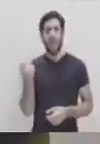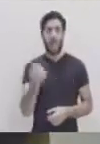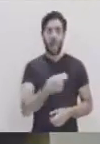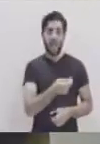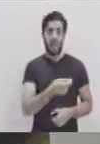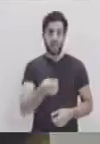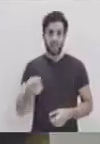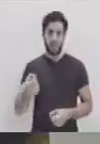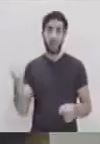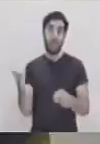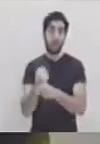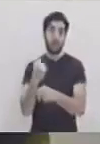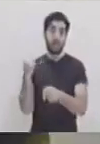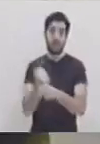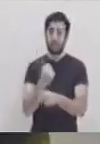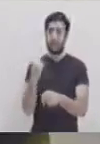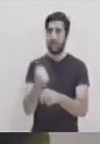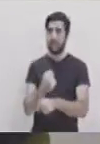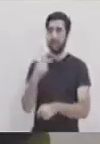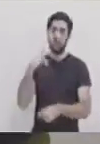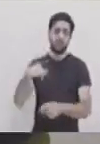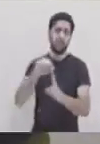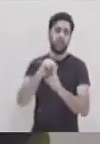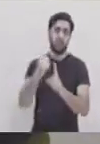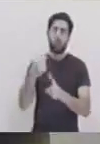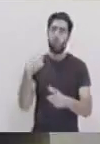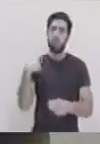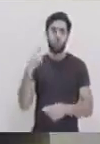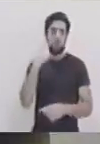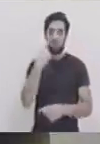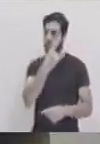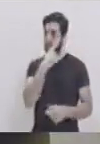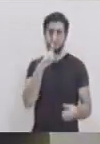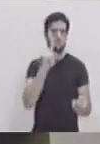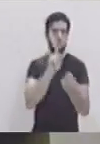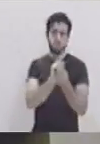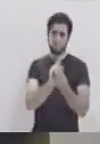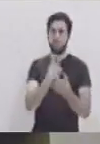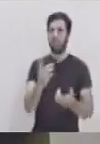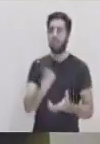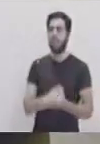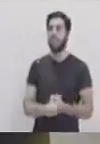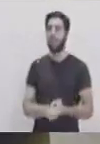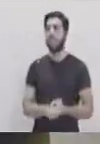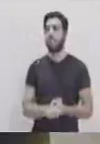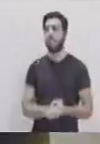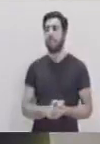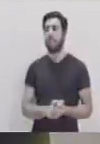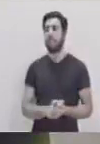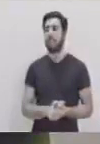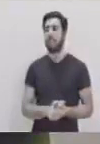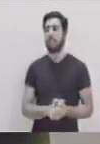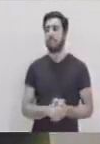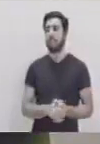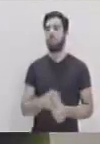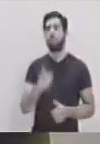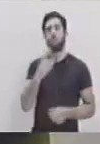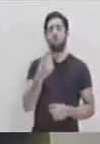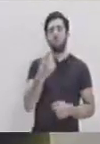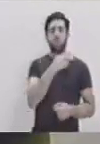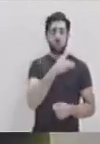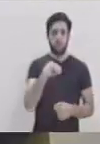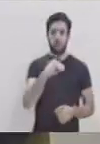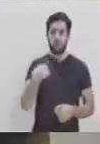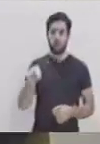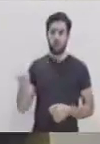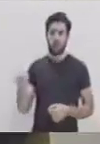amistad, saludar a mis amigos que hace mucho tiempo, principalmente por esta situación que no veo, que es Kendra Jiménez, Yoli